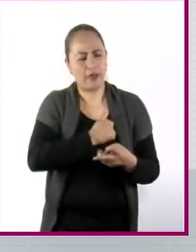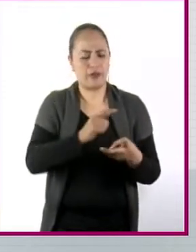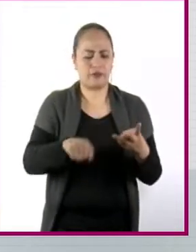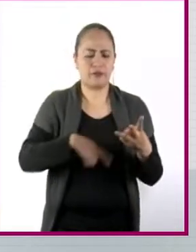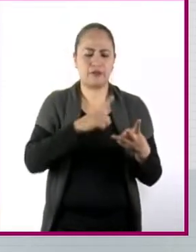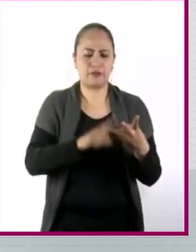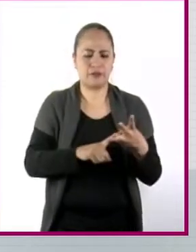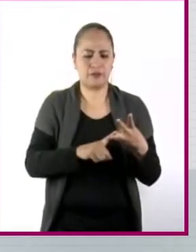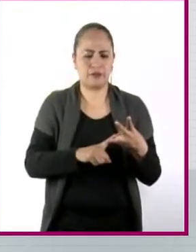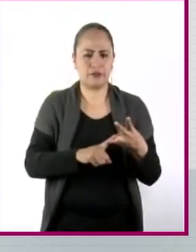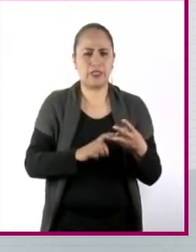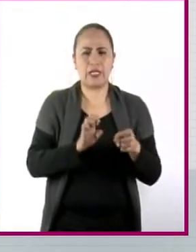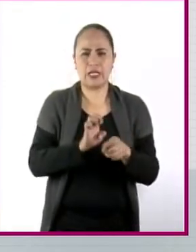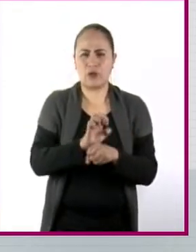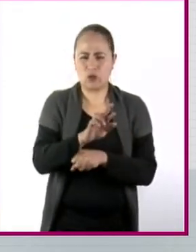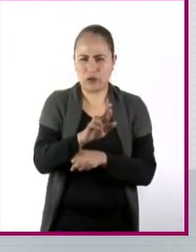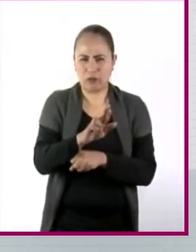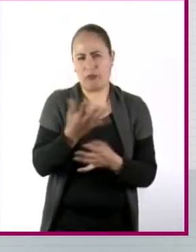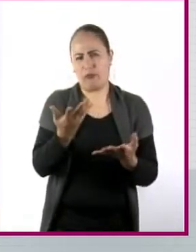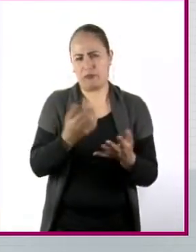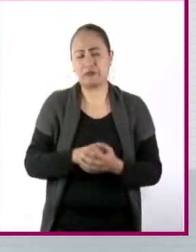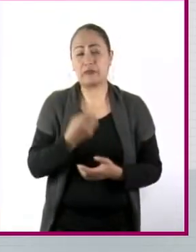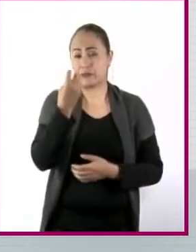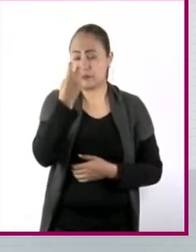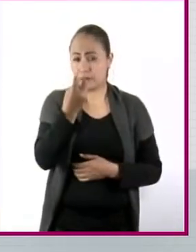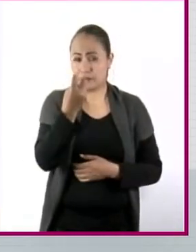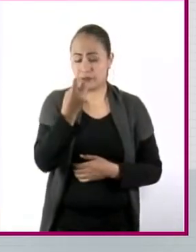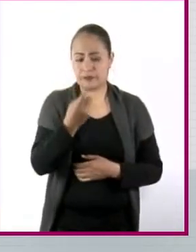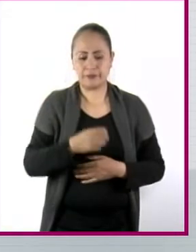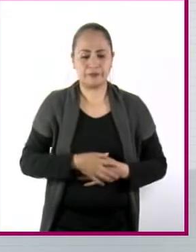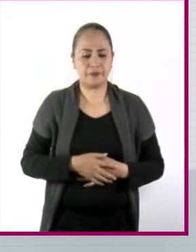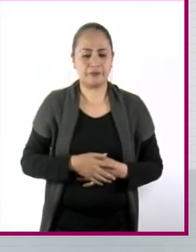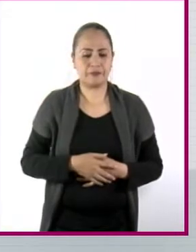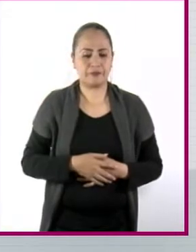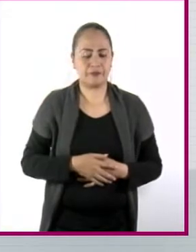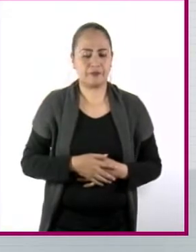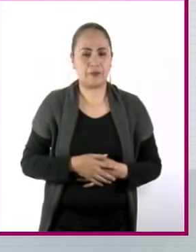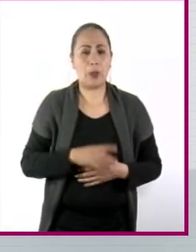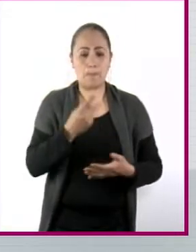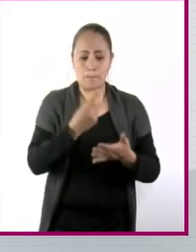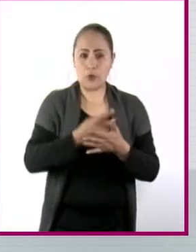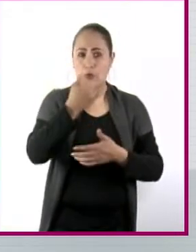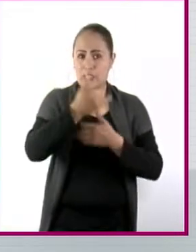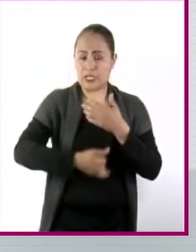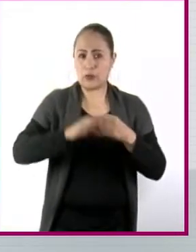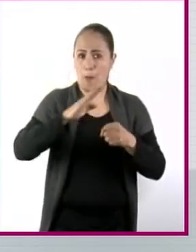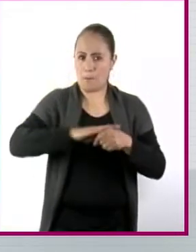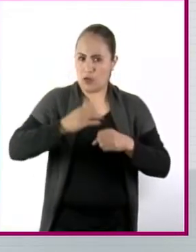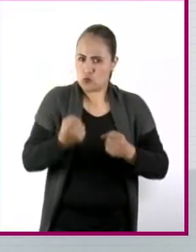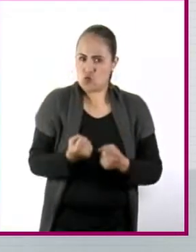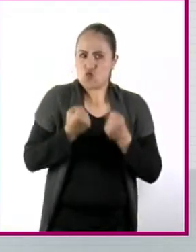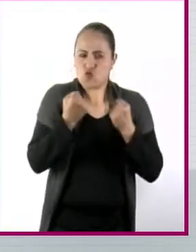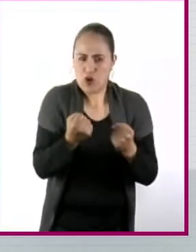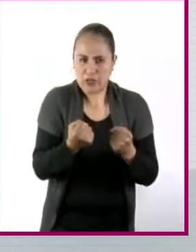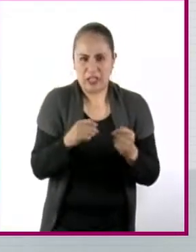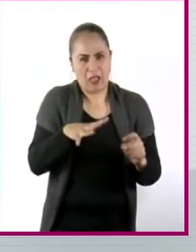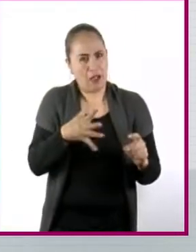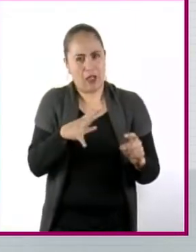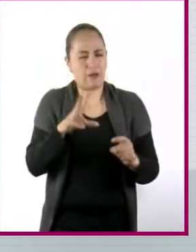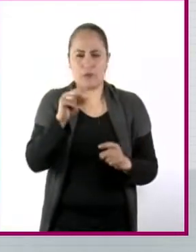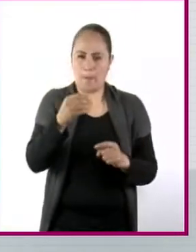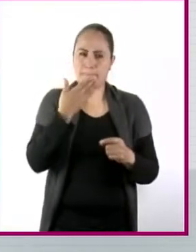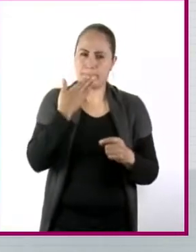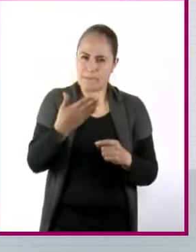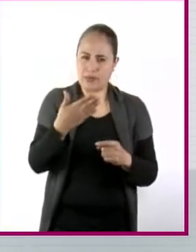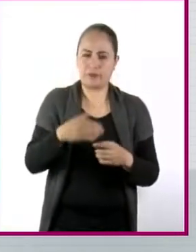¿no? Como Ecuador, por ejemplo. Y esto hace que el proyecto se vuelva más sólido. De acuerdo